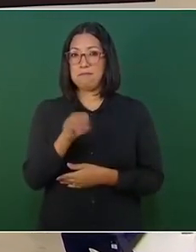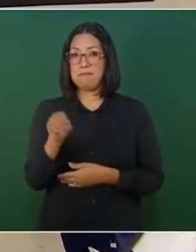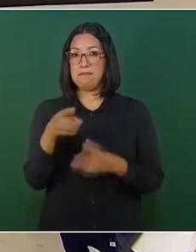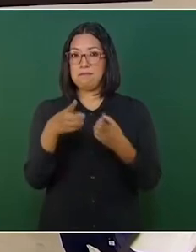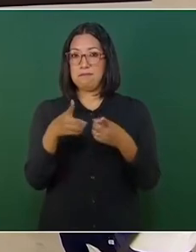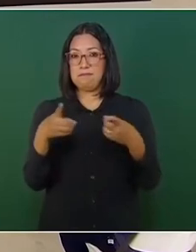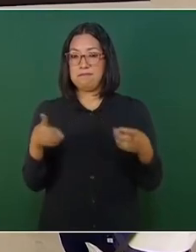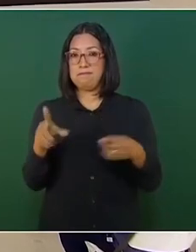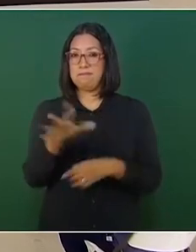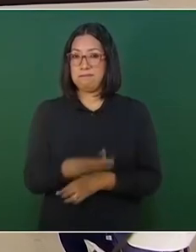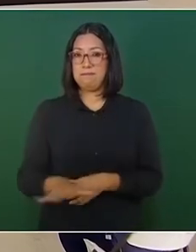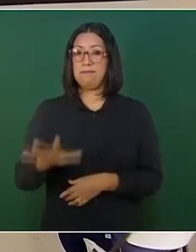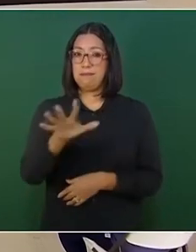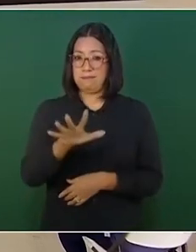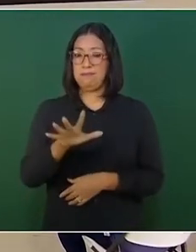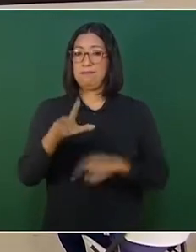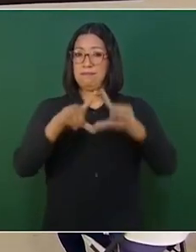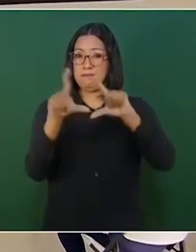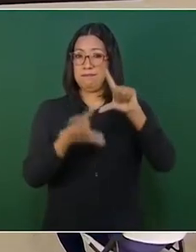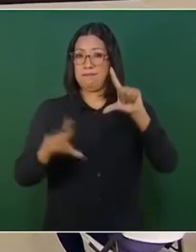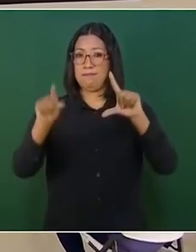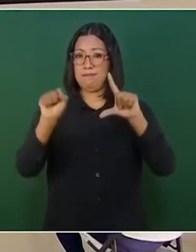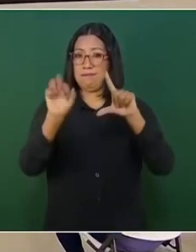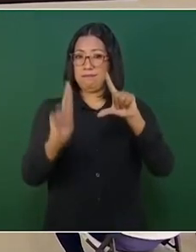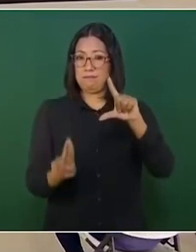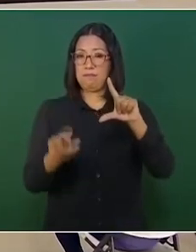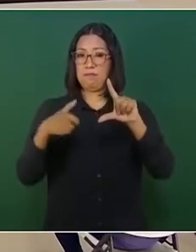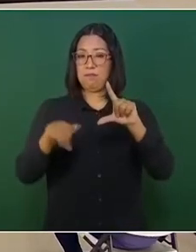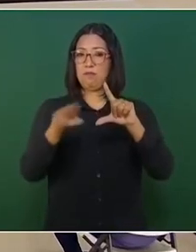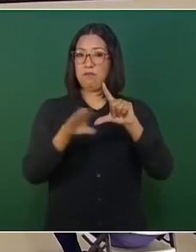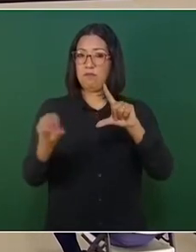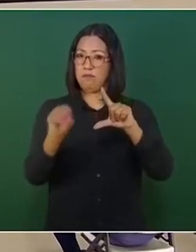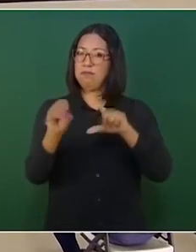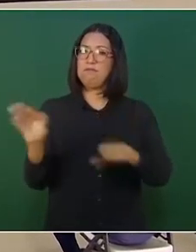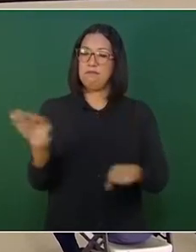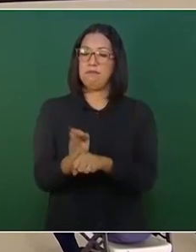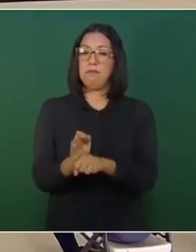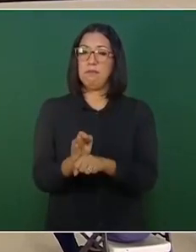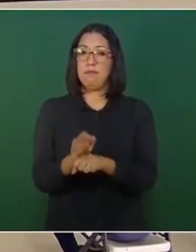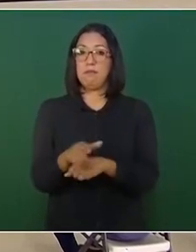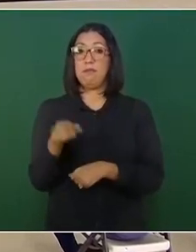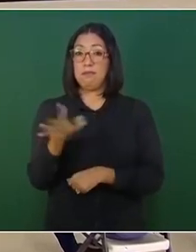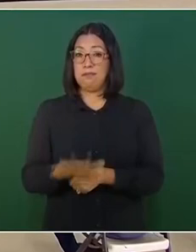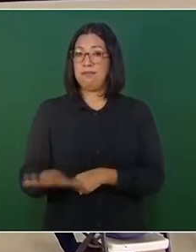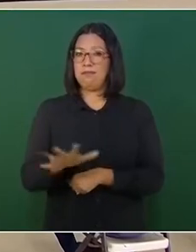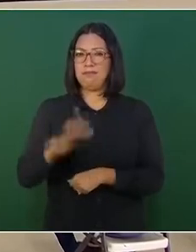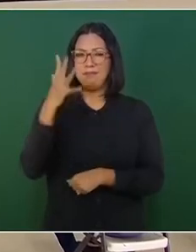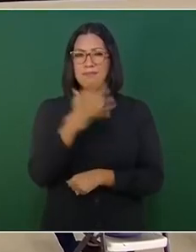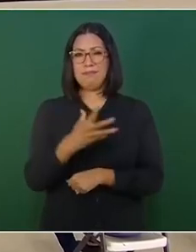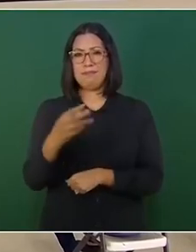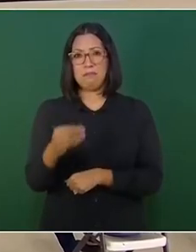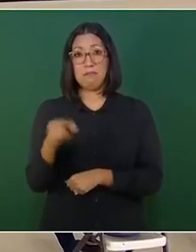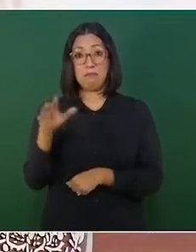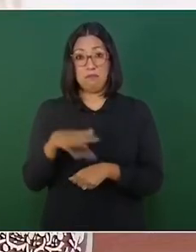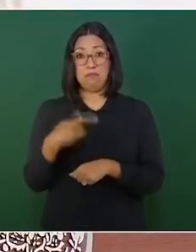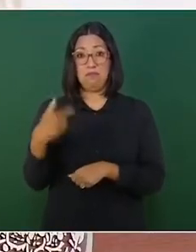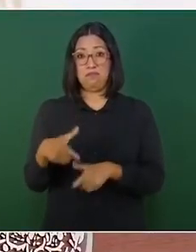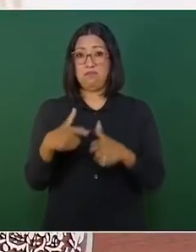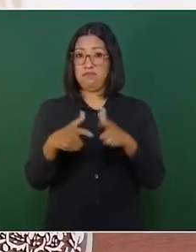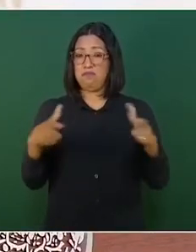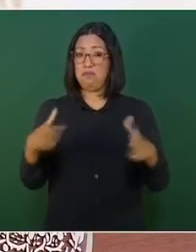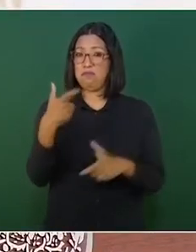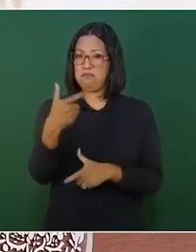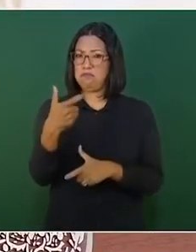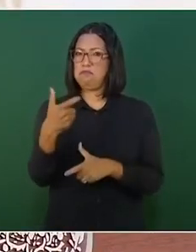mexicano, a Quintana Roo, por mejorar oportunidades de progreso en esta hermosa región con un gran potencial económico